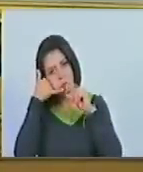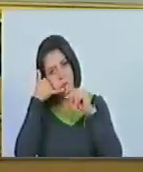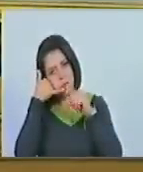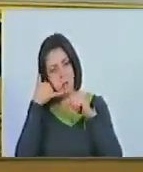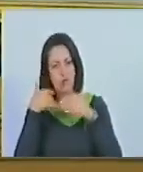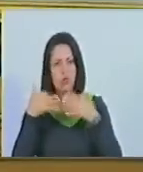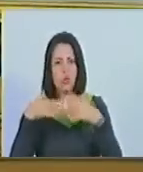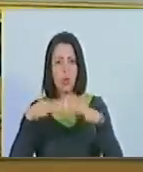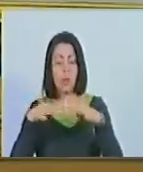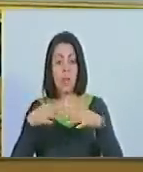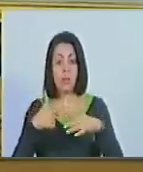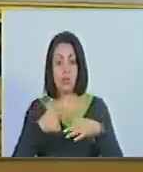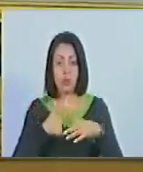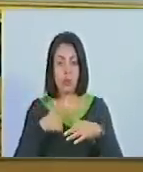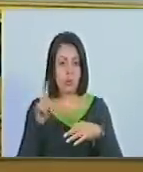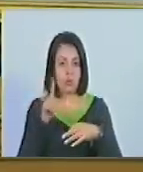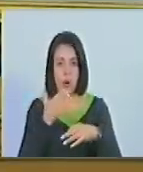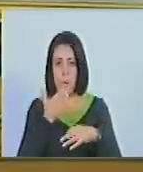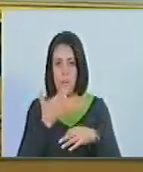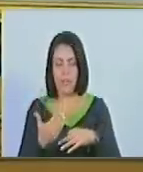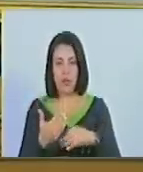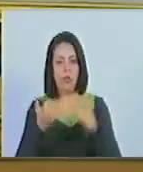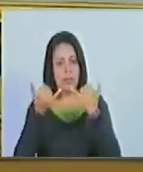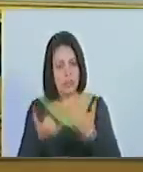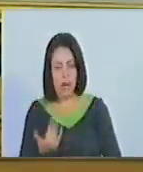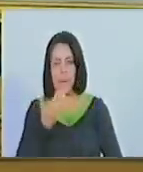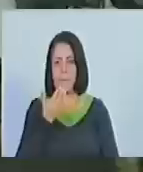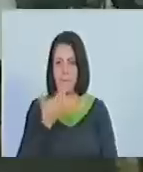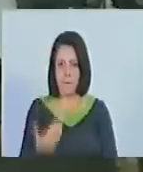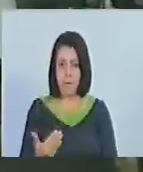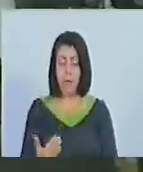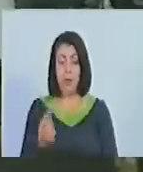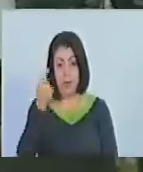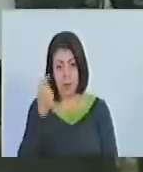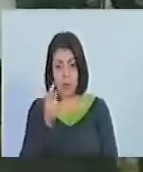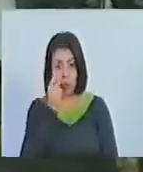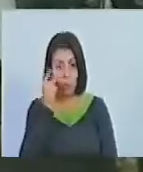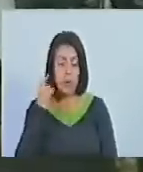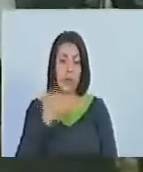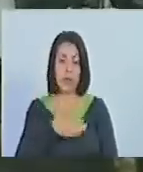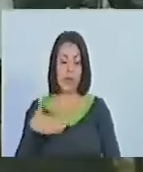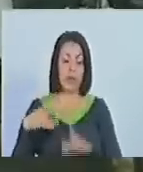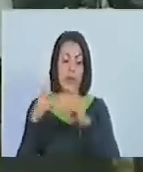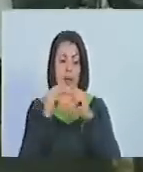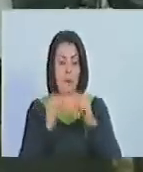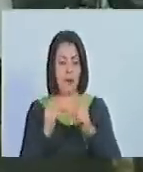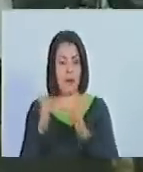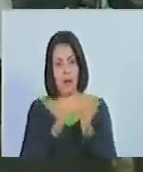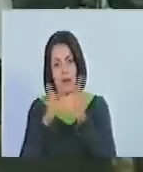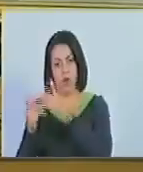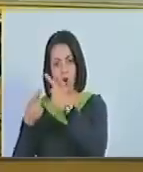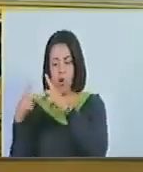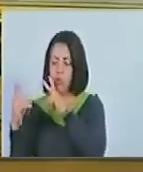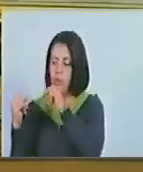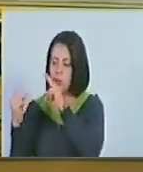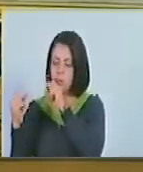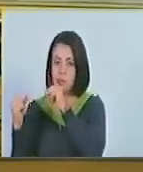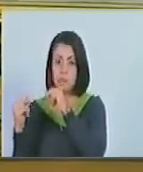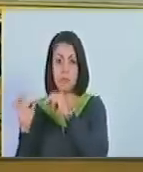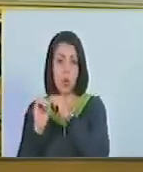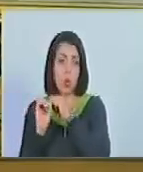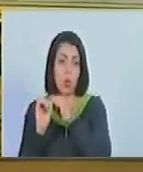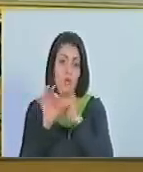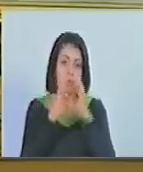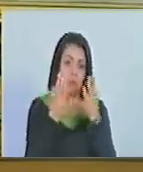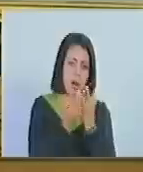Tertulia. Yo no solicito, exijo que si un diputado o diputada quiere tener alguna conversación con otro diputado o diputada o con